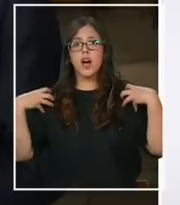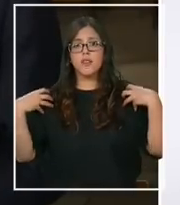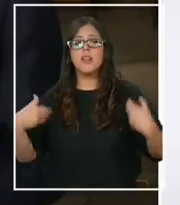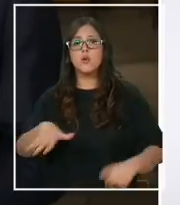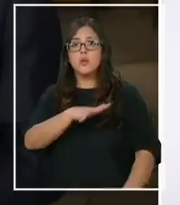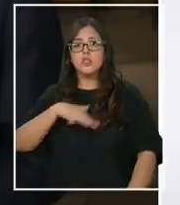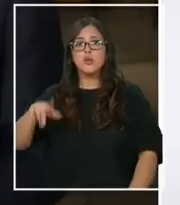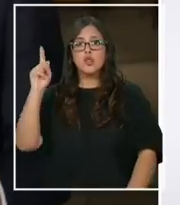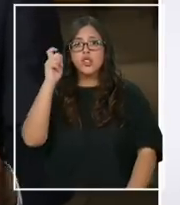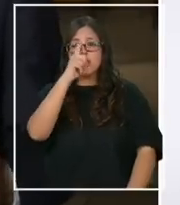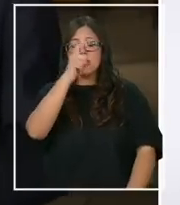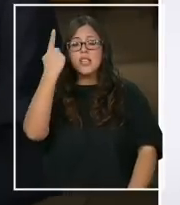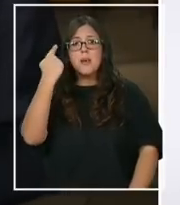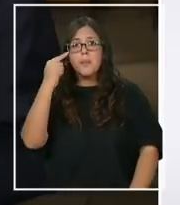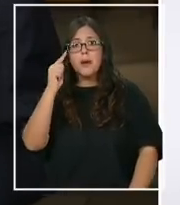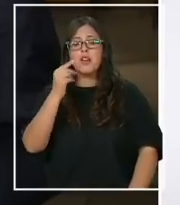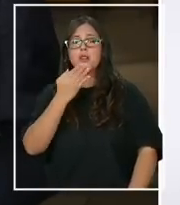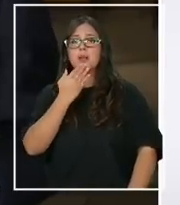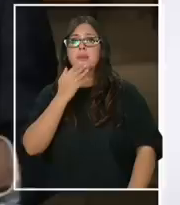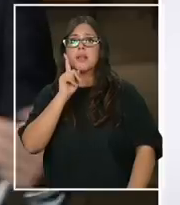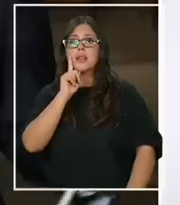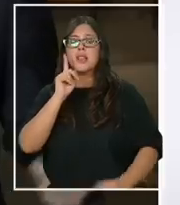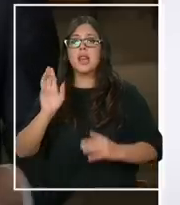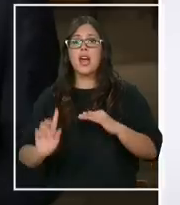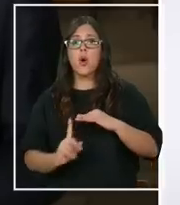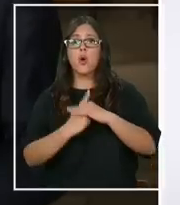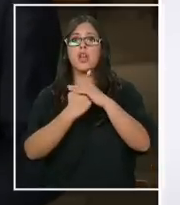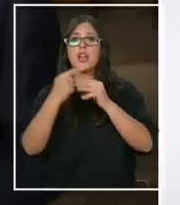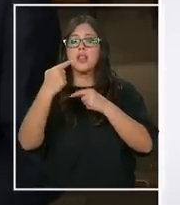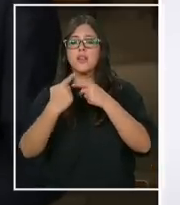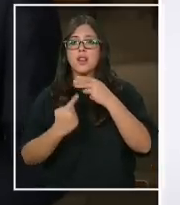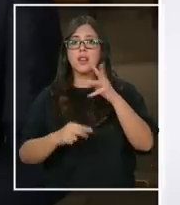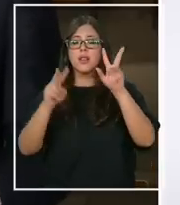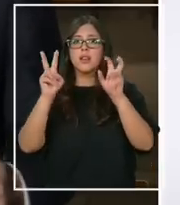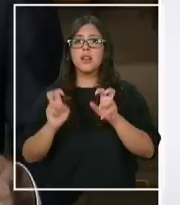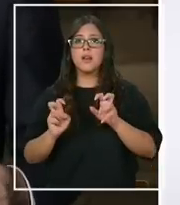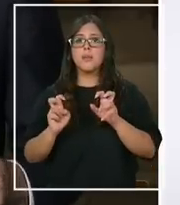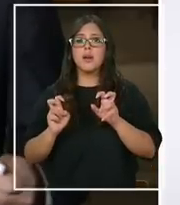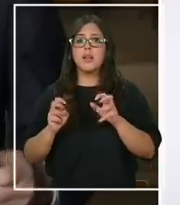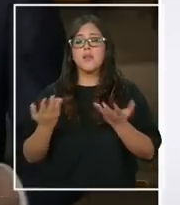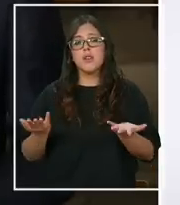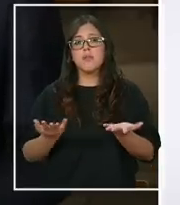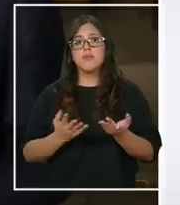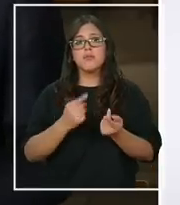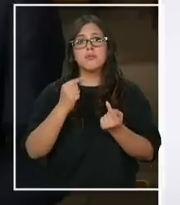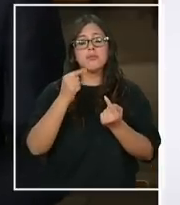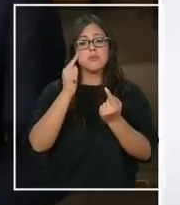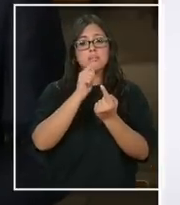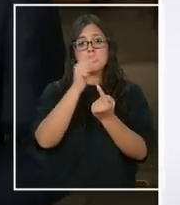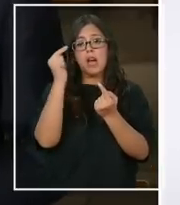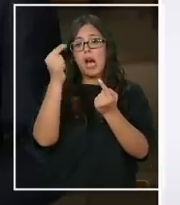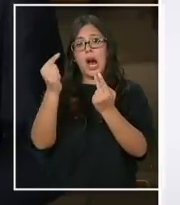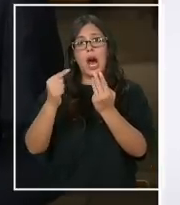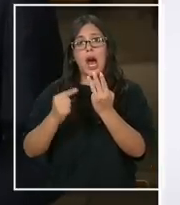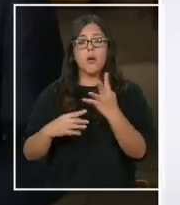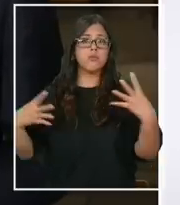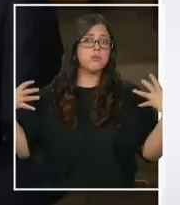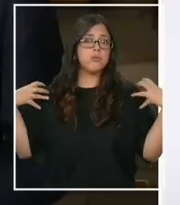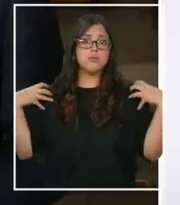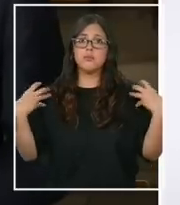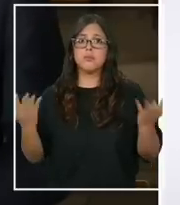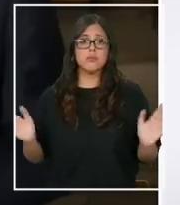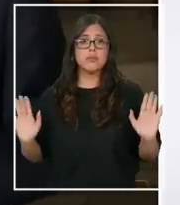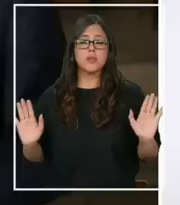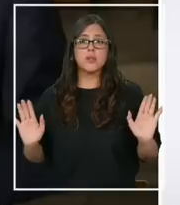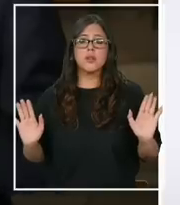compleja, pero que tiene un origen en otros elementos y, bueno, cada uno tendrá que hacerse cargo de la cuota de responsabilidad que le